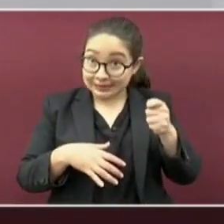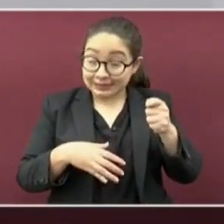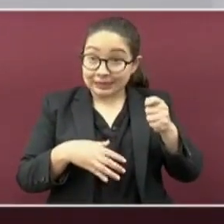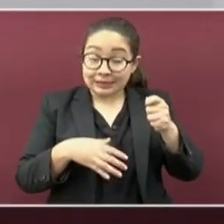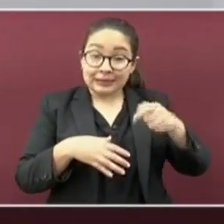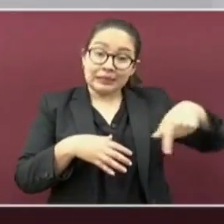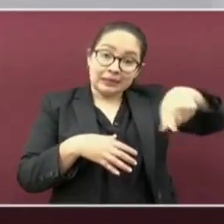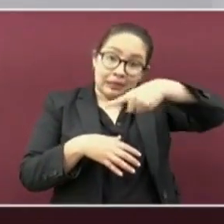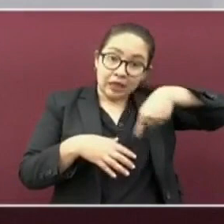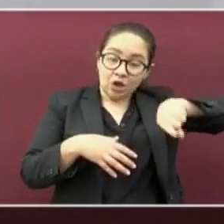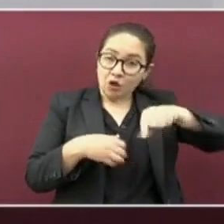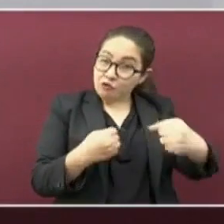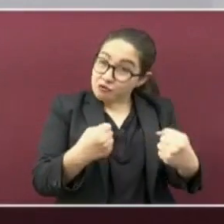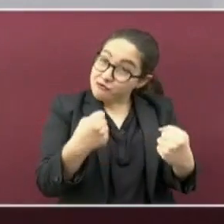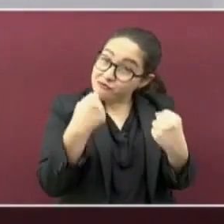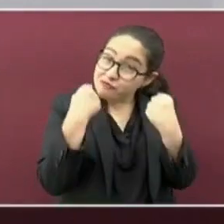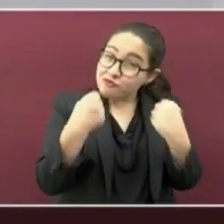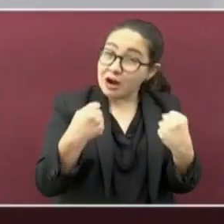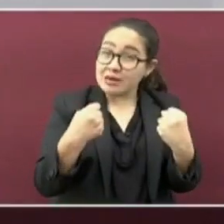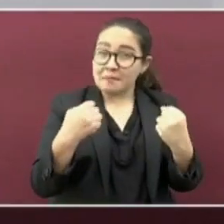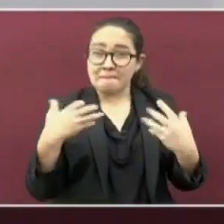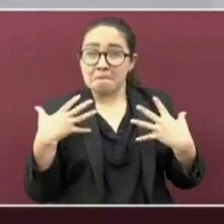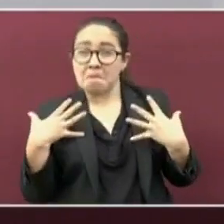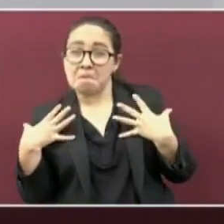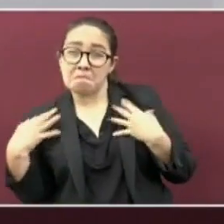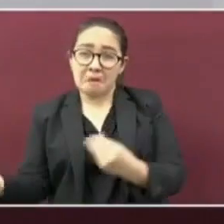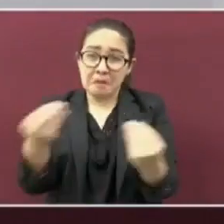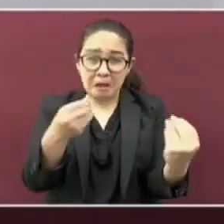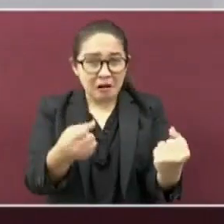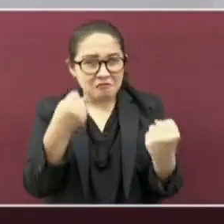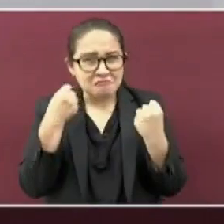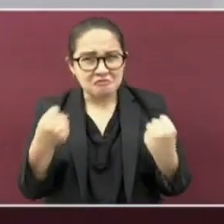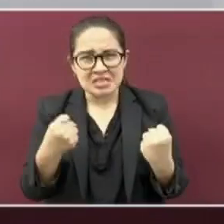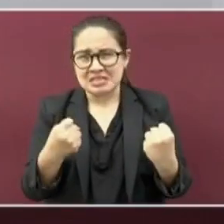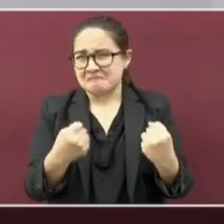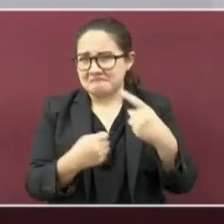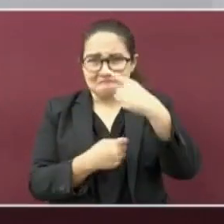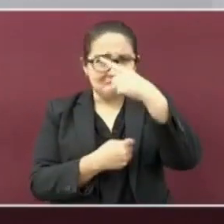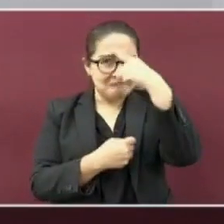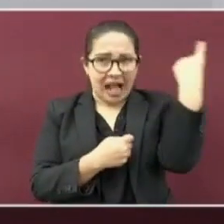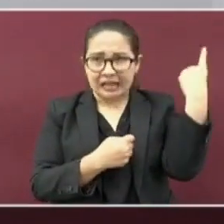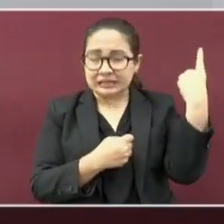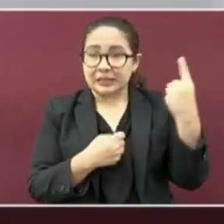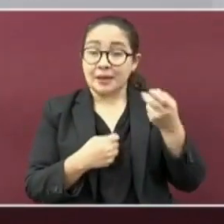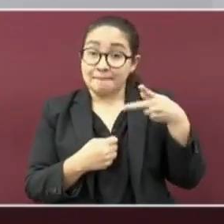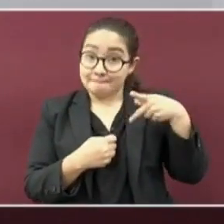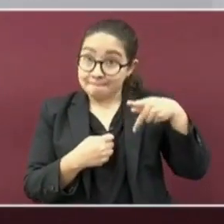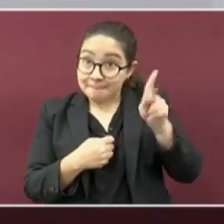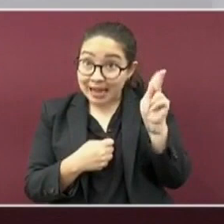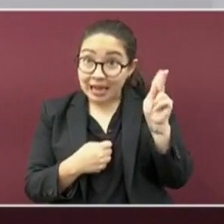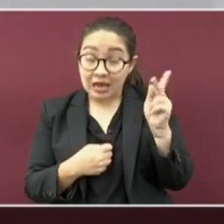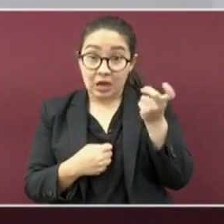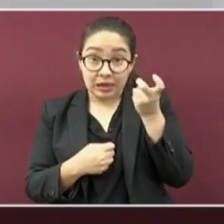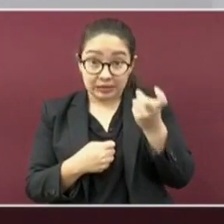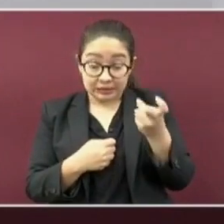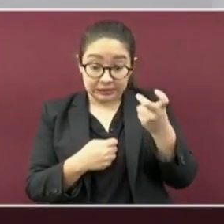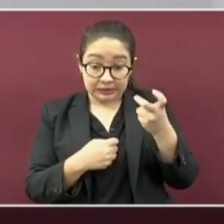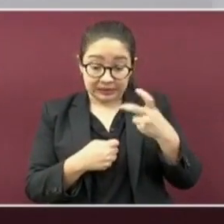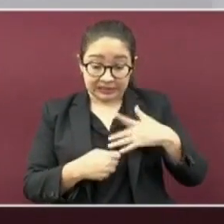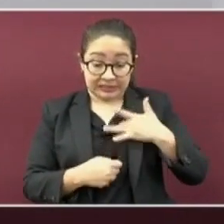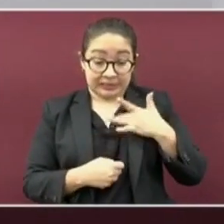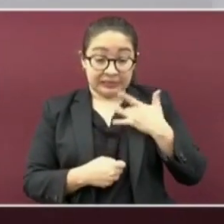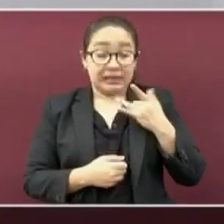con mayor intensidad o mayor fuerza, pero no llegan a síntomas